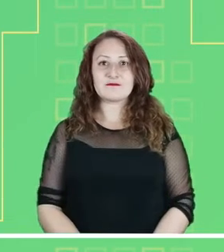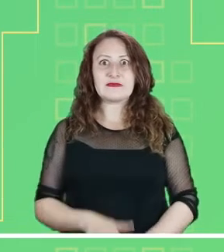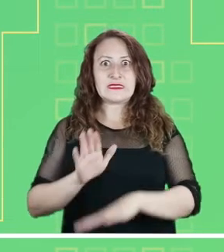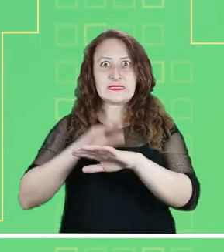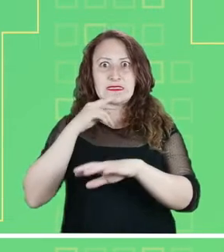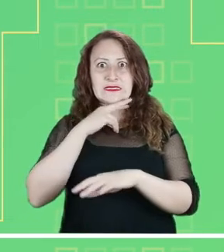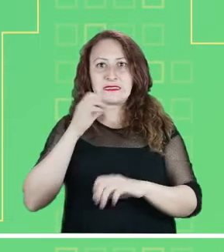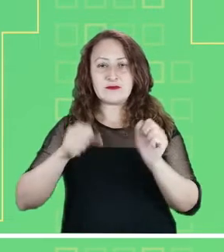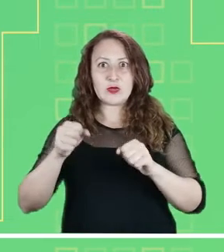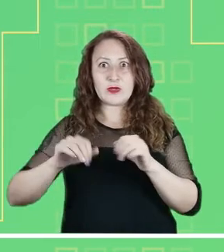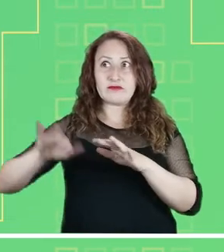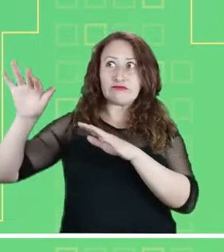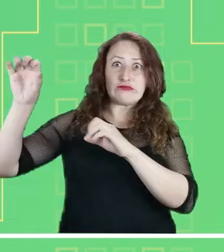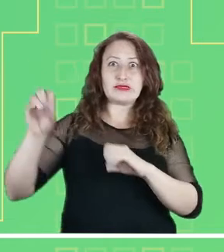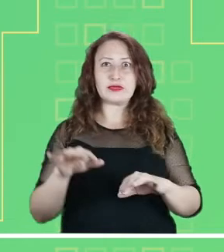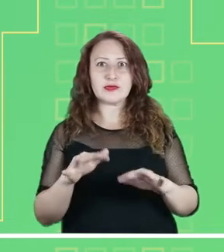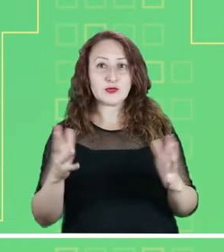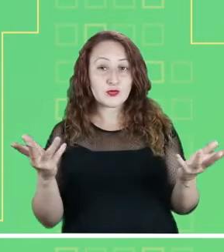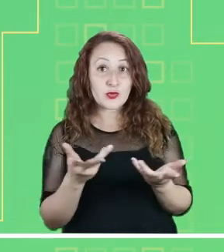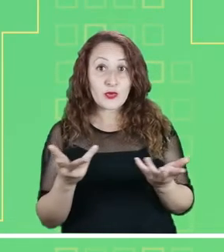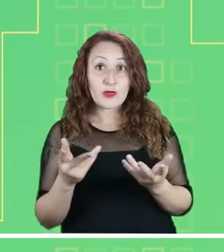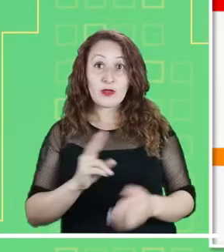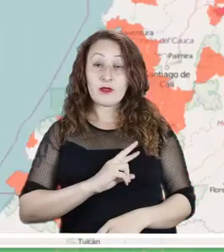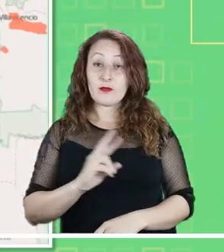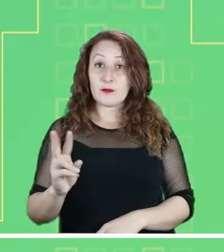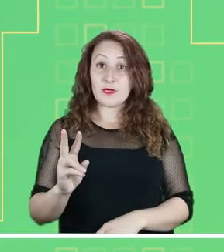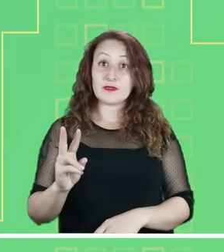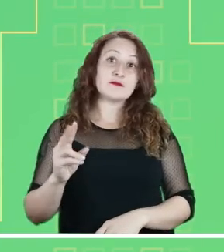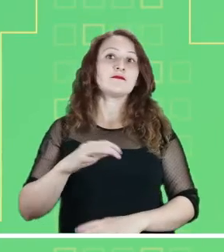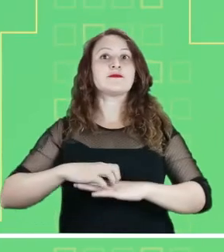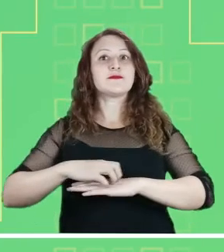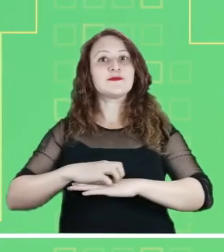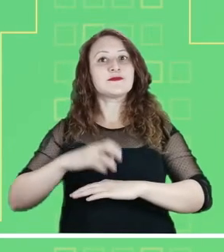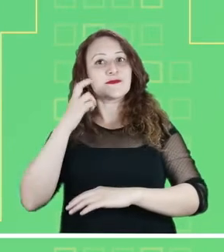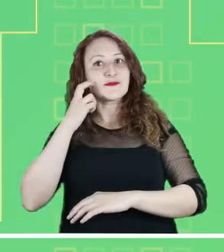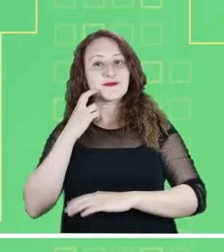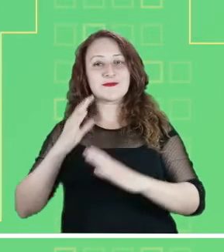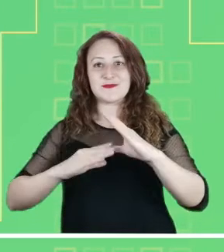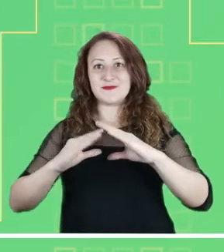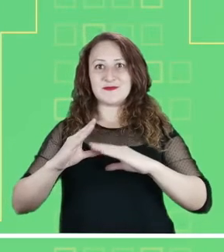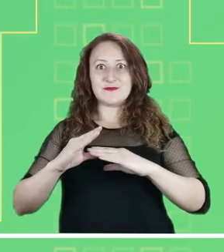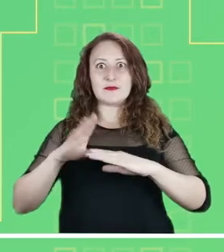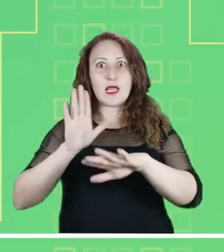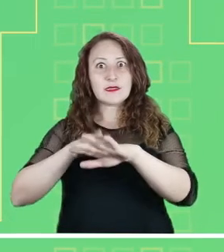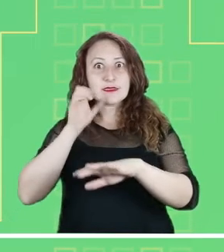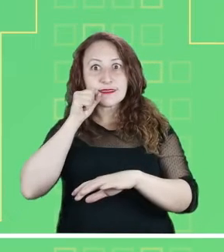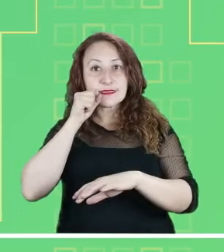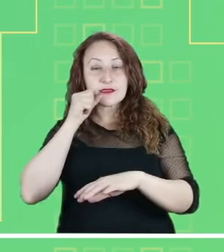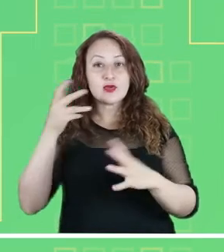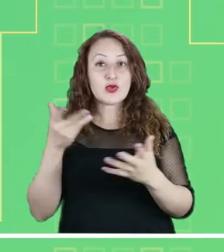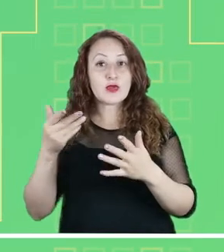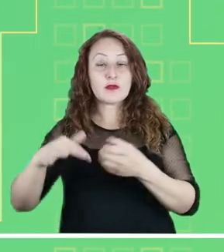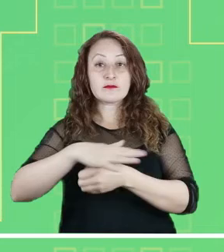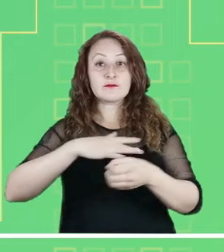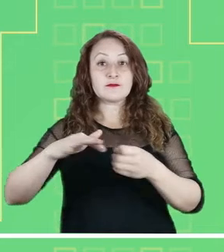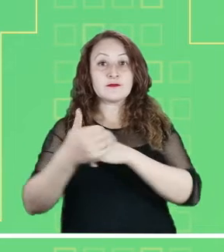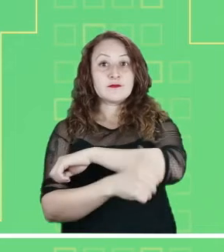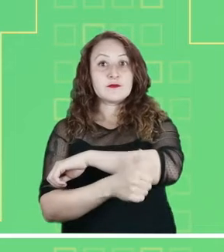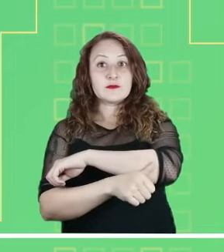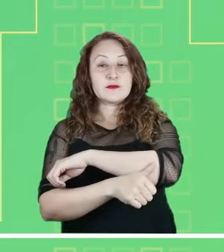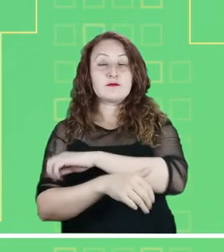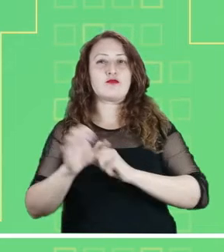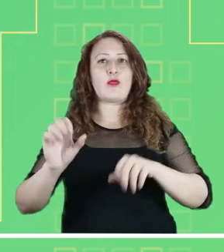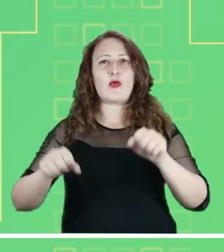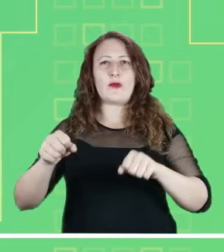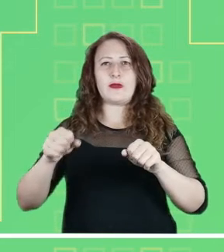Santander, La Guajira y Cesar, Boyacá y Antioquia. Alerta roja por probabilidad de deslizamientos de tierra en zonas inestables de los departamentos de Valle